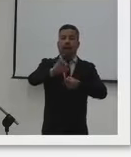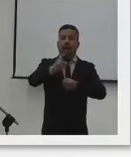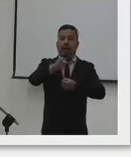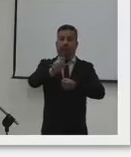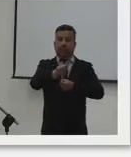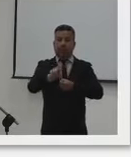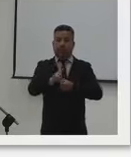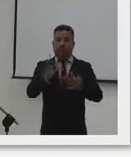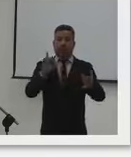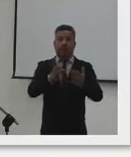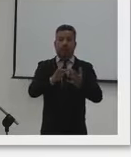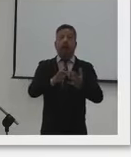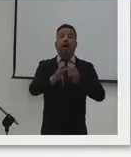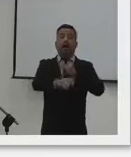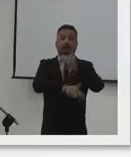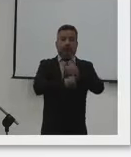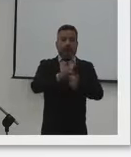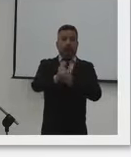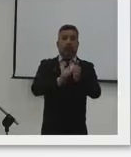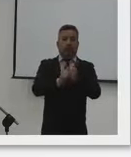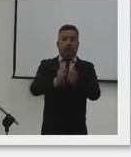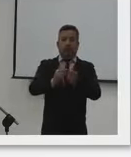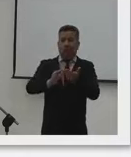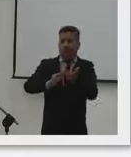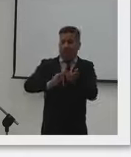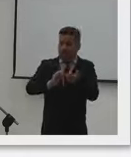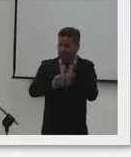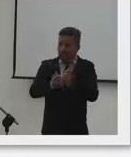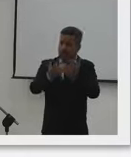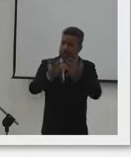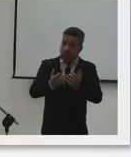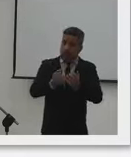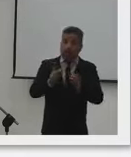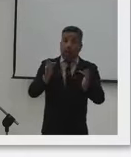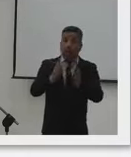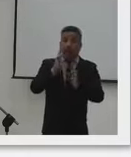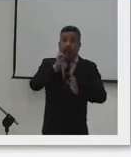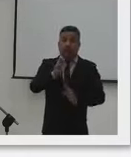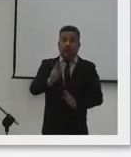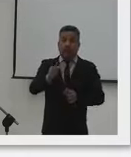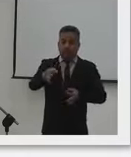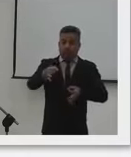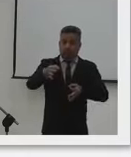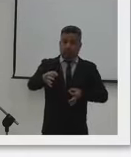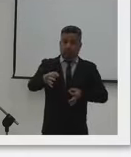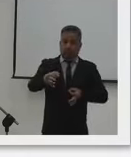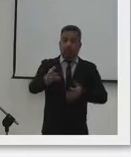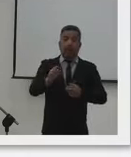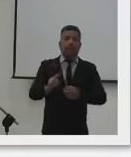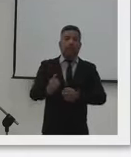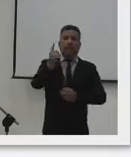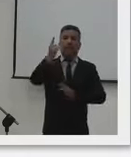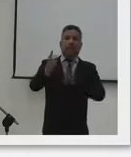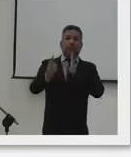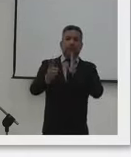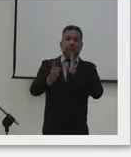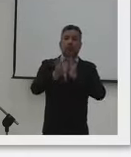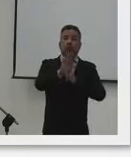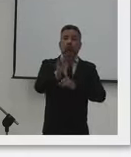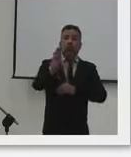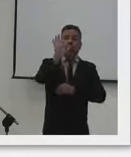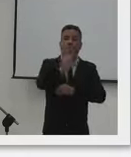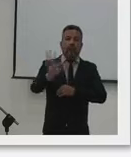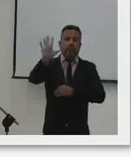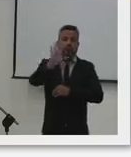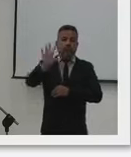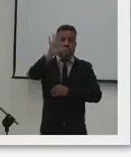está sujeto al Ministerio del Deporte. Una de las reformas que queremos hacer es que esos reconocimientos deportivos lo hagan en primera instancia